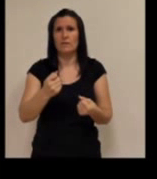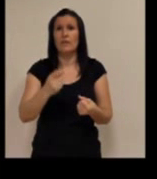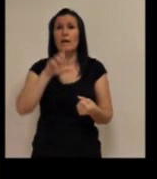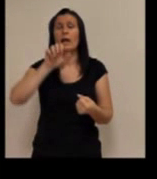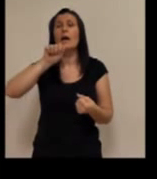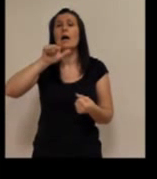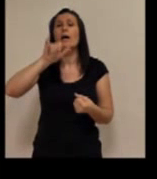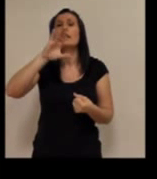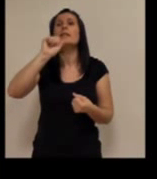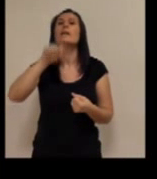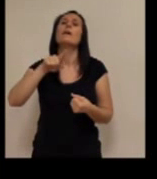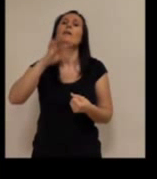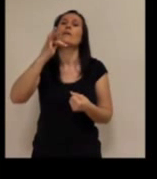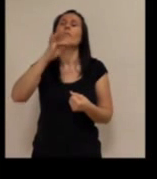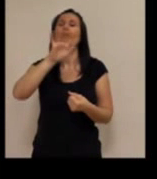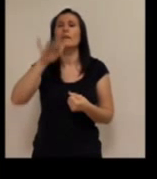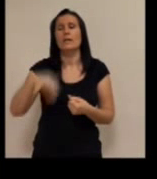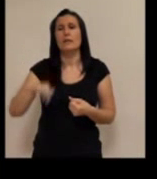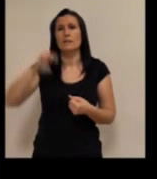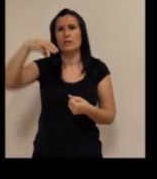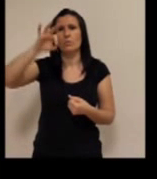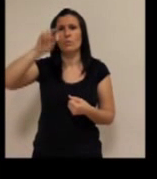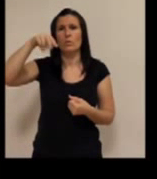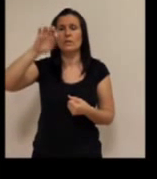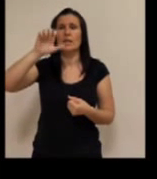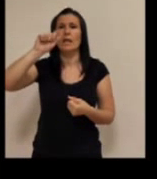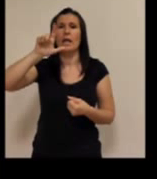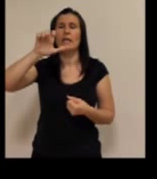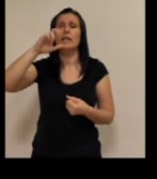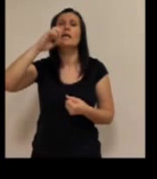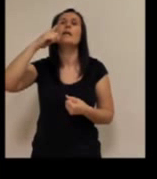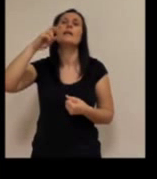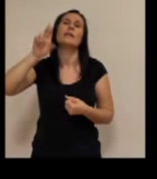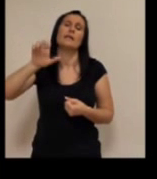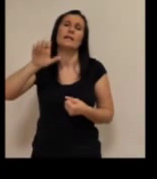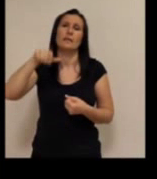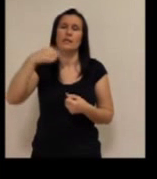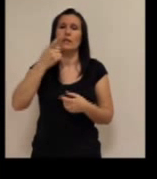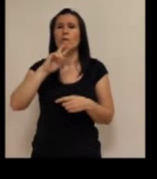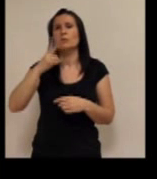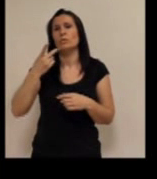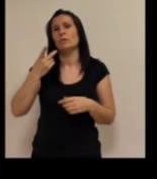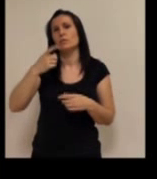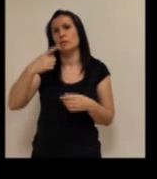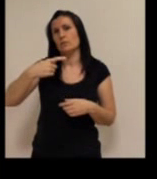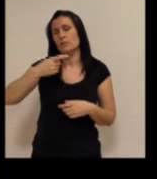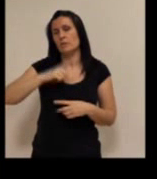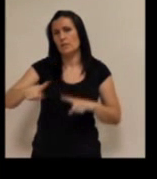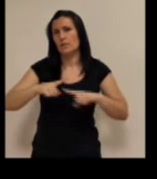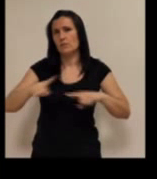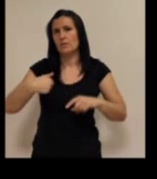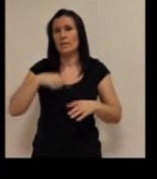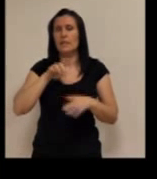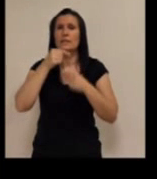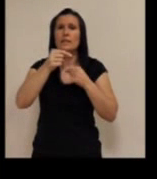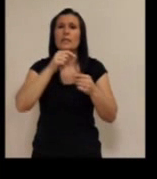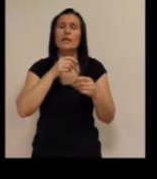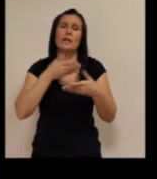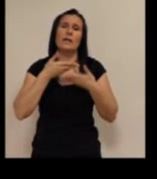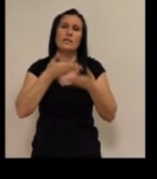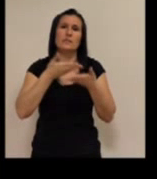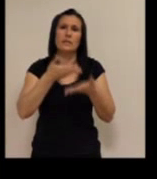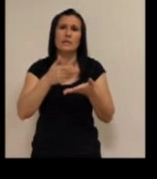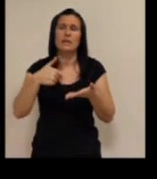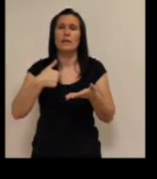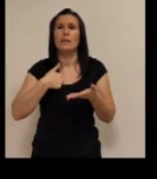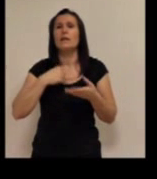Alicia Fernández Montealegre es la subdirectora del servicio de teleasistencia domiciliaria. Es licenciada en